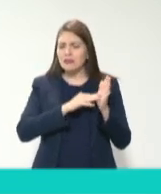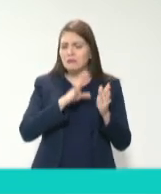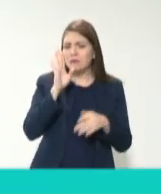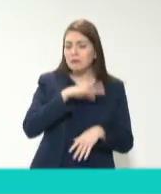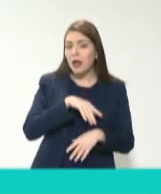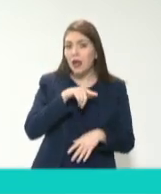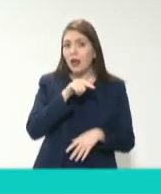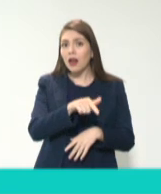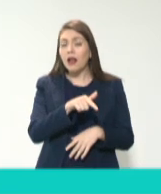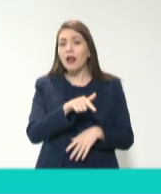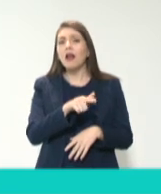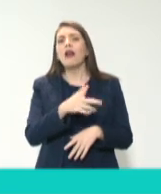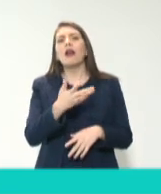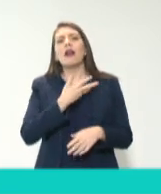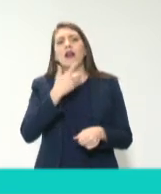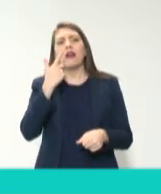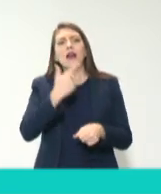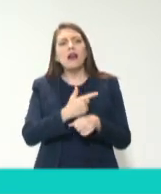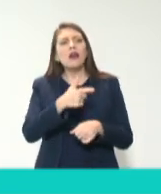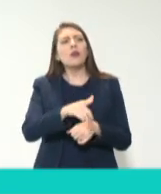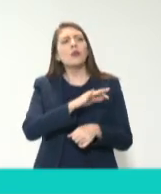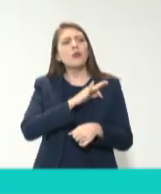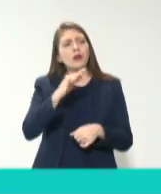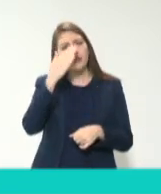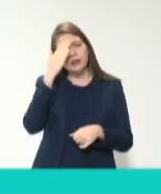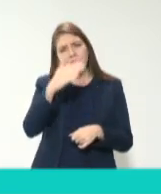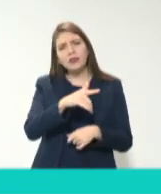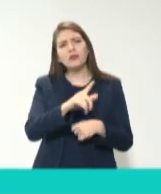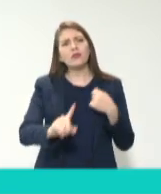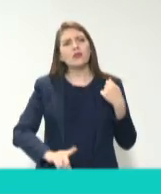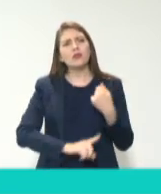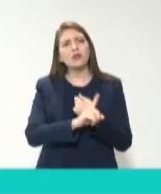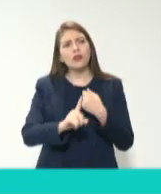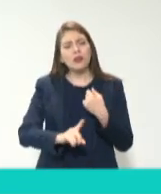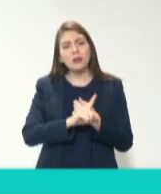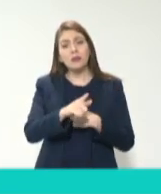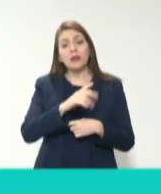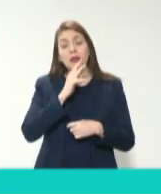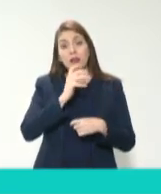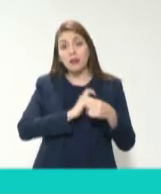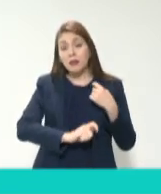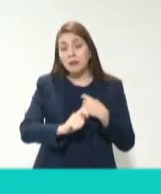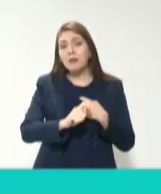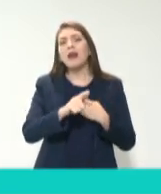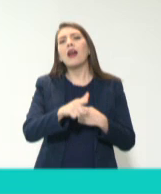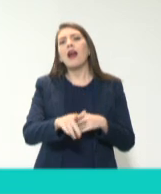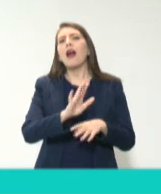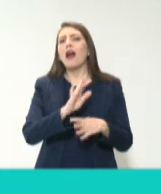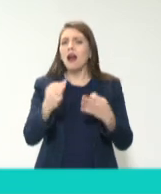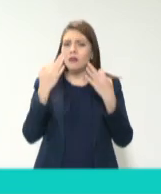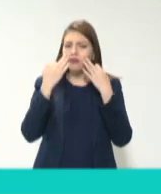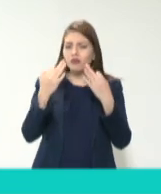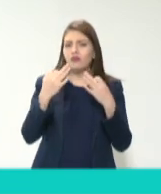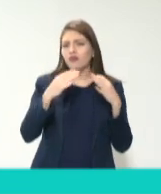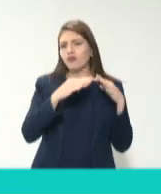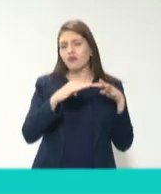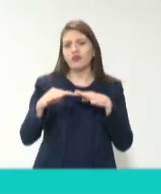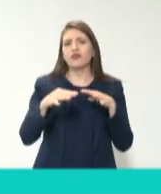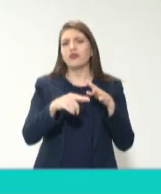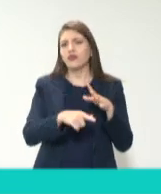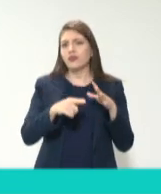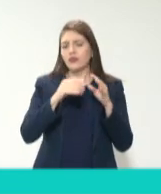informaciones complementarias para encuadrar el fenómeno y entonces es cuando se hace de manera pública y mediática.